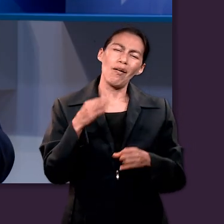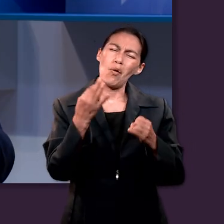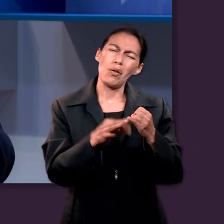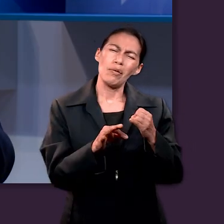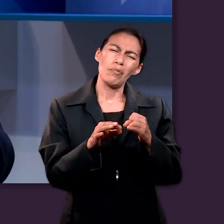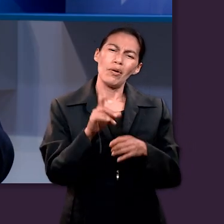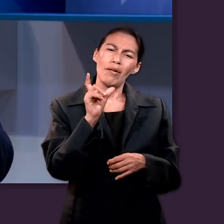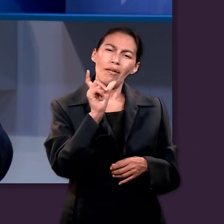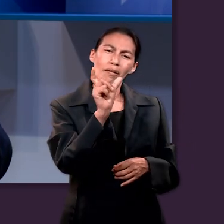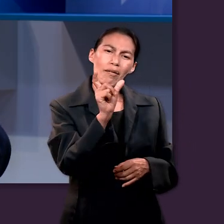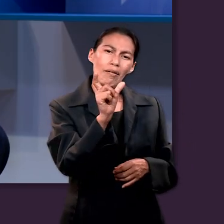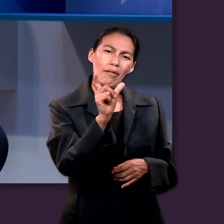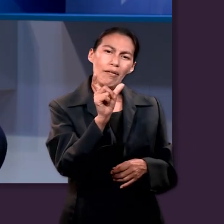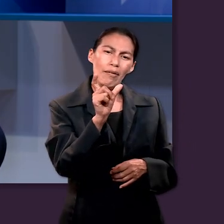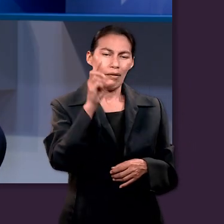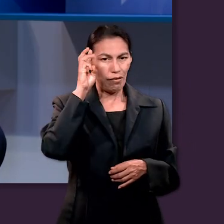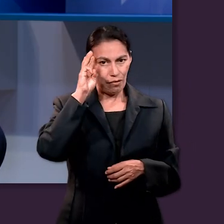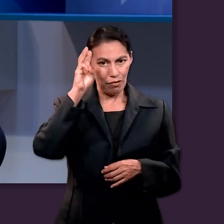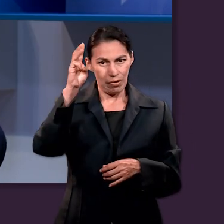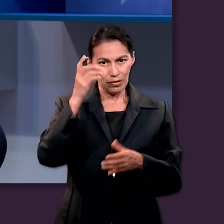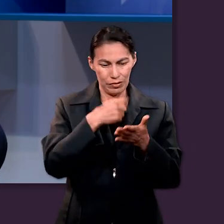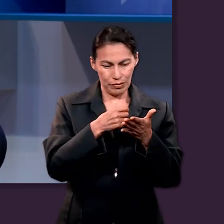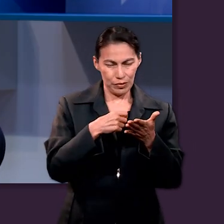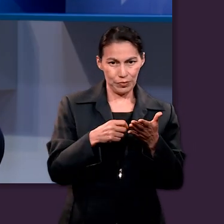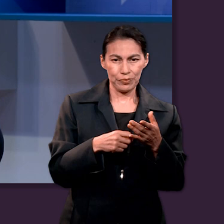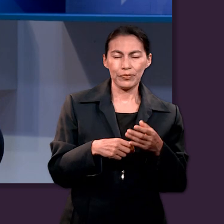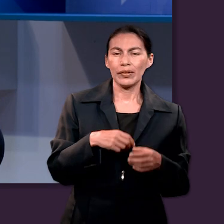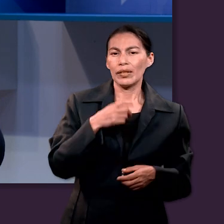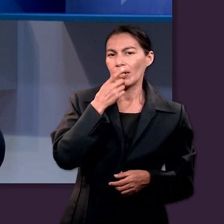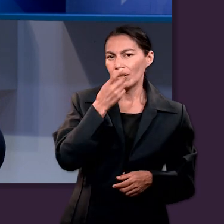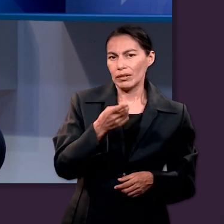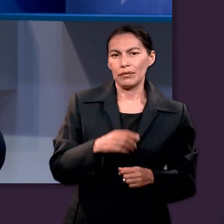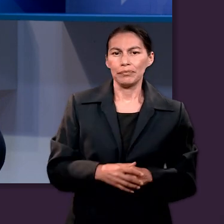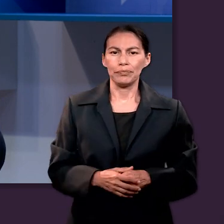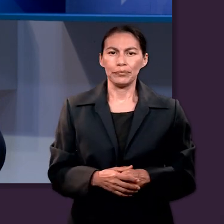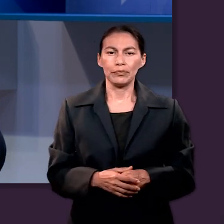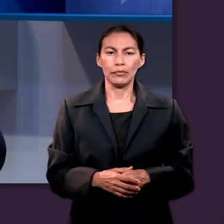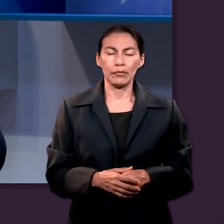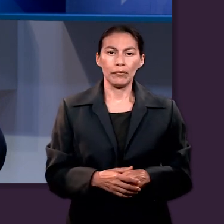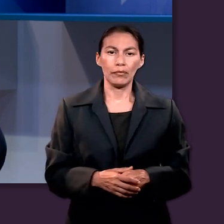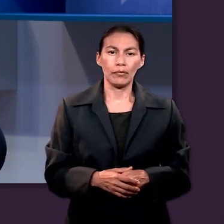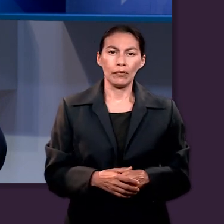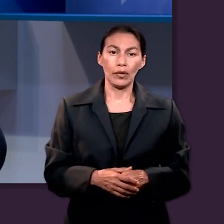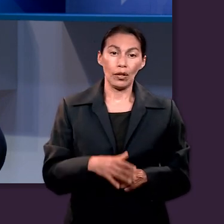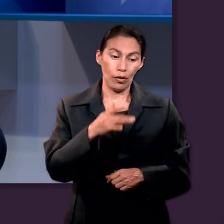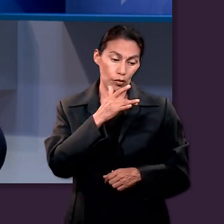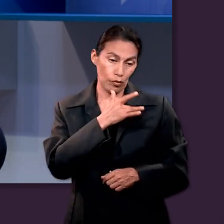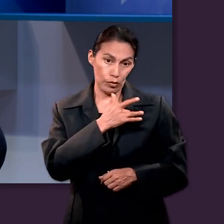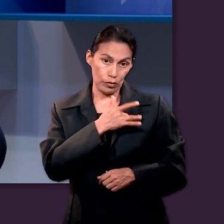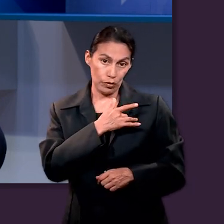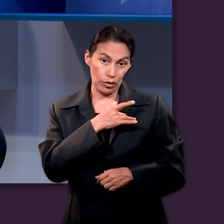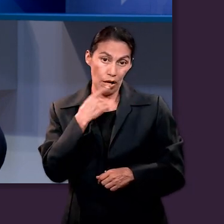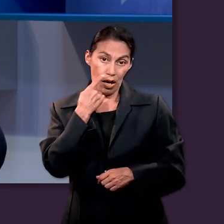compartirles este pequeño fragmento de la autora Elena de White que dice